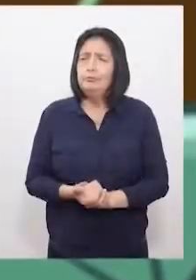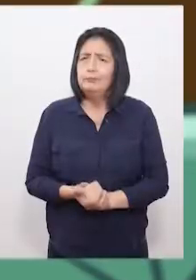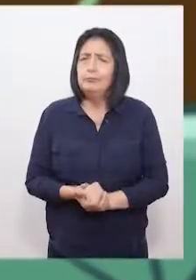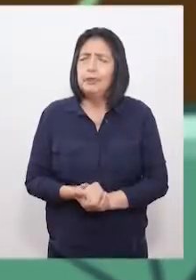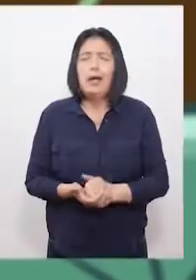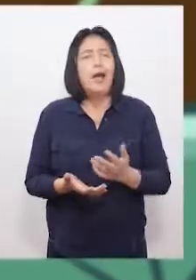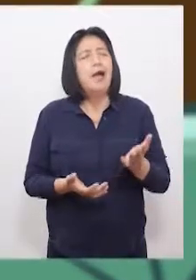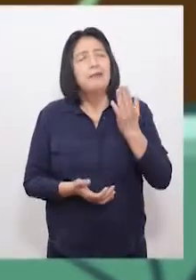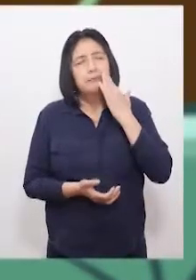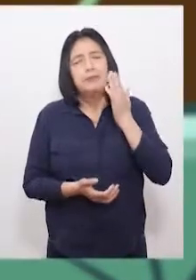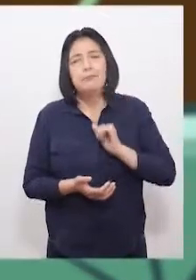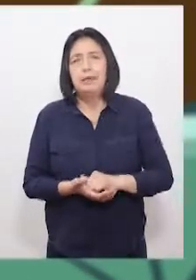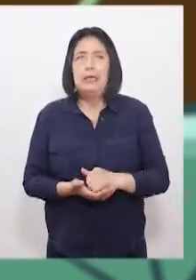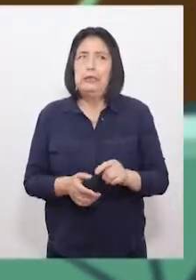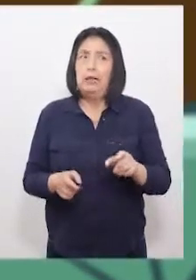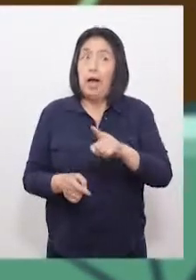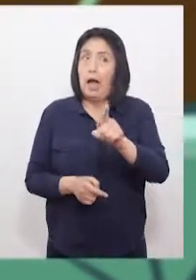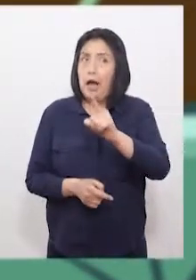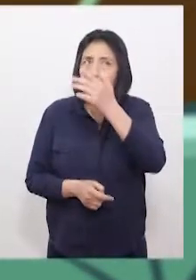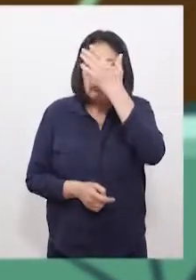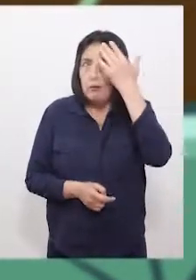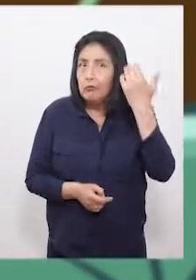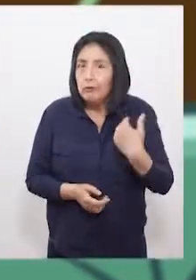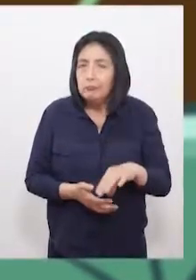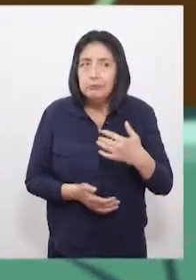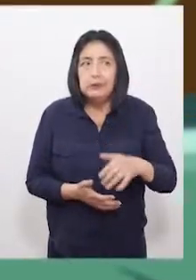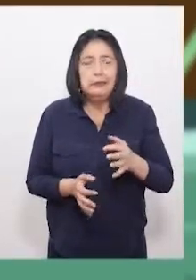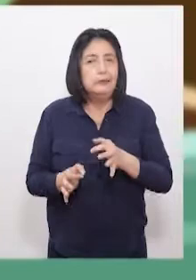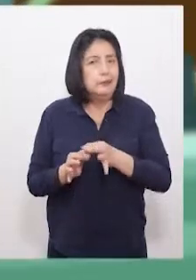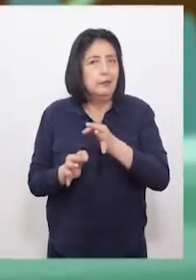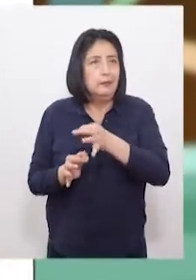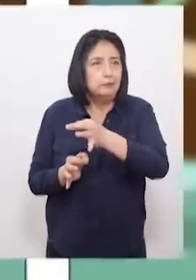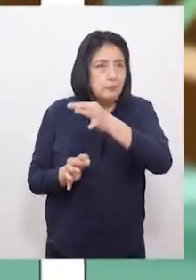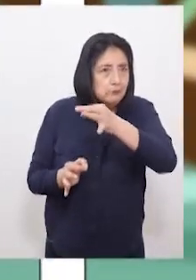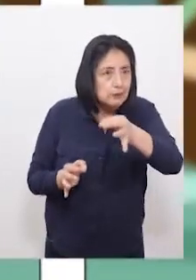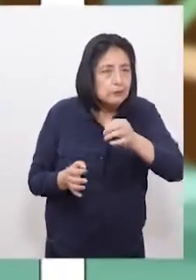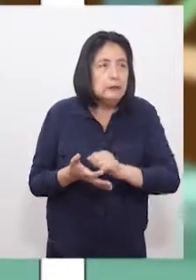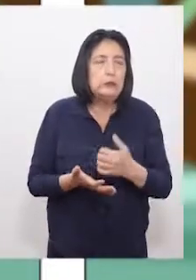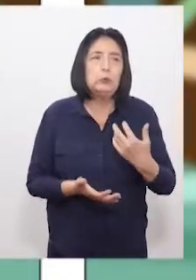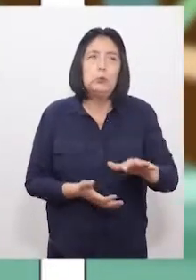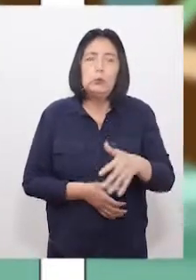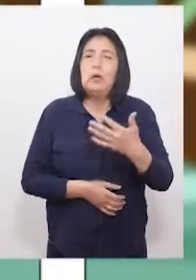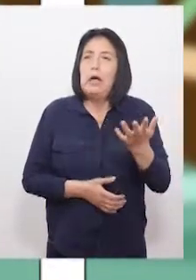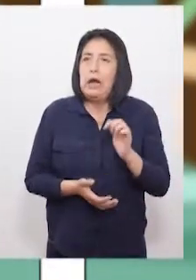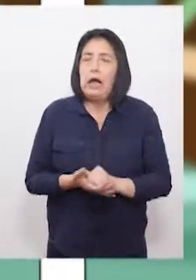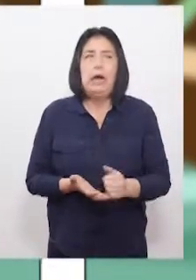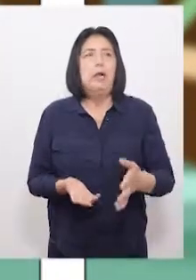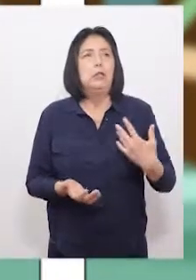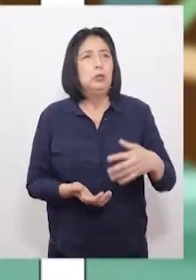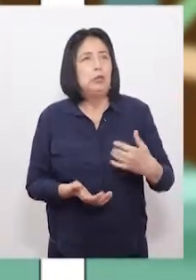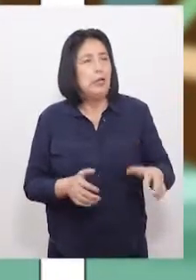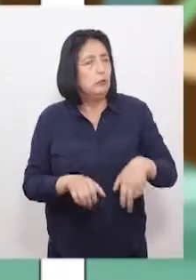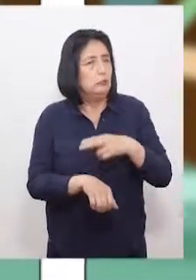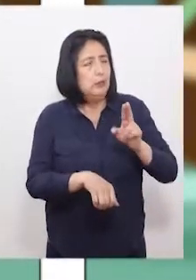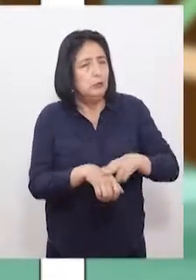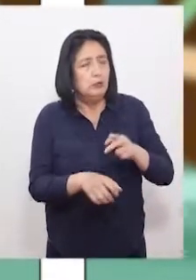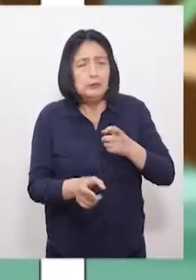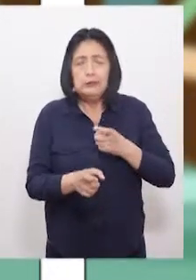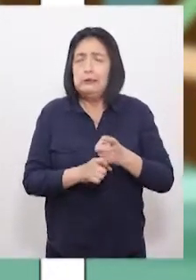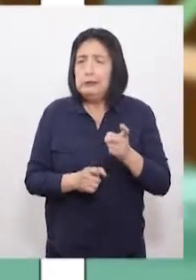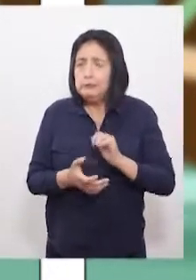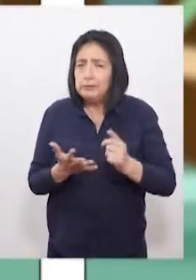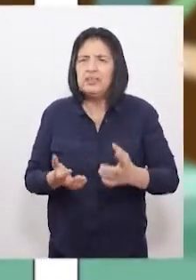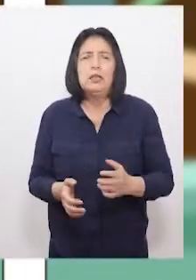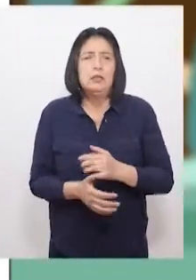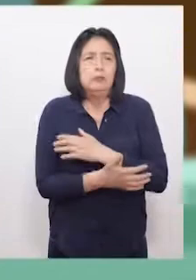No debemos olvidar también que en el interior de nuestro país existen fenómenos naturales, como las heladas y el